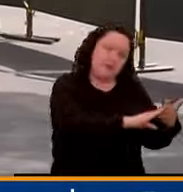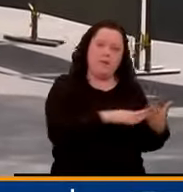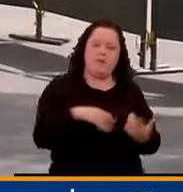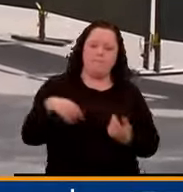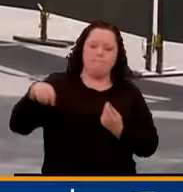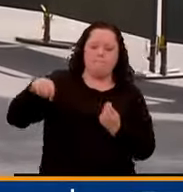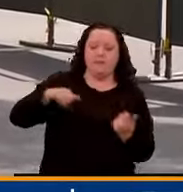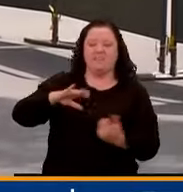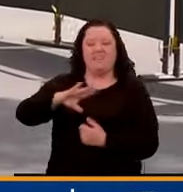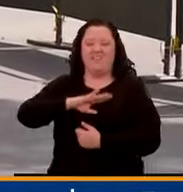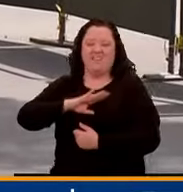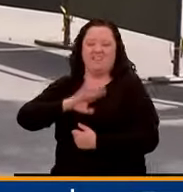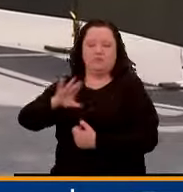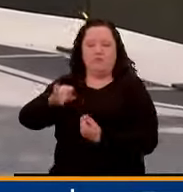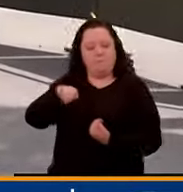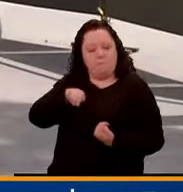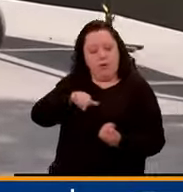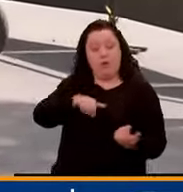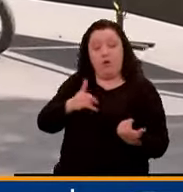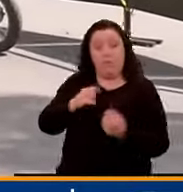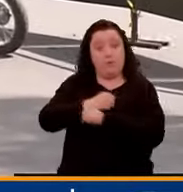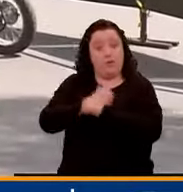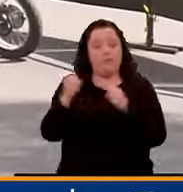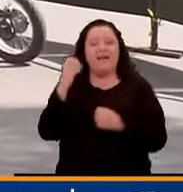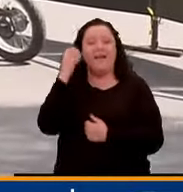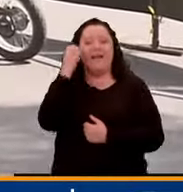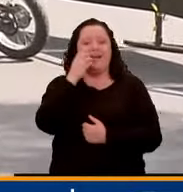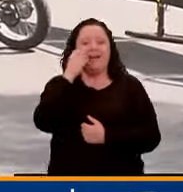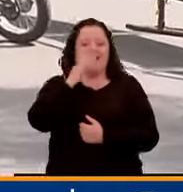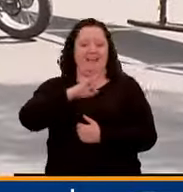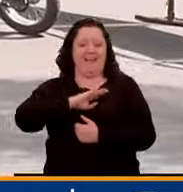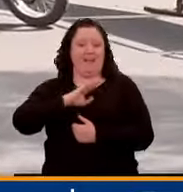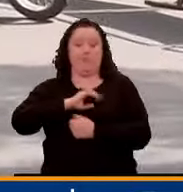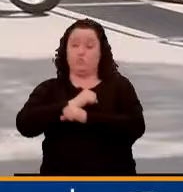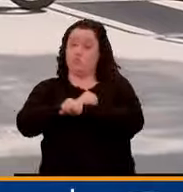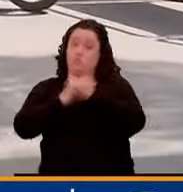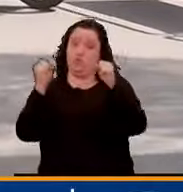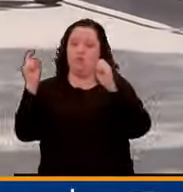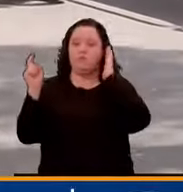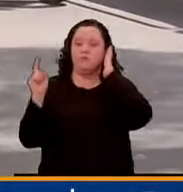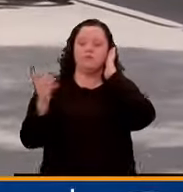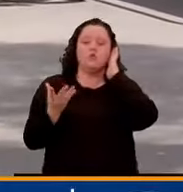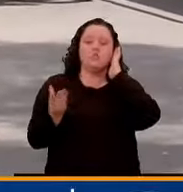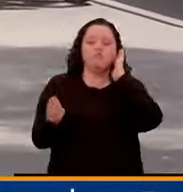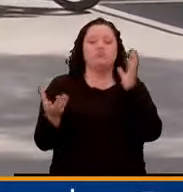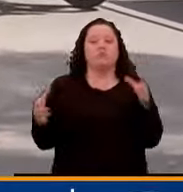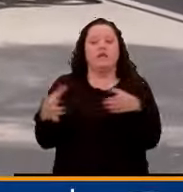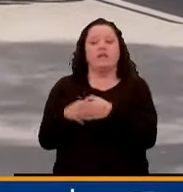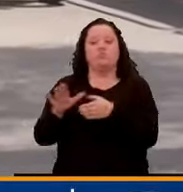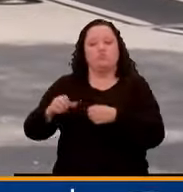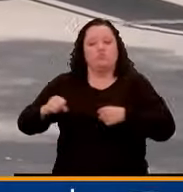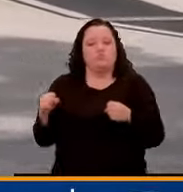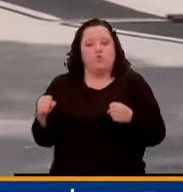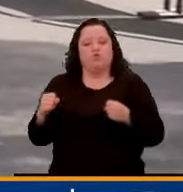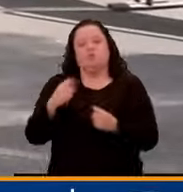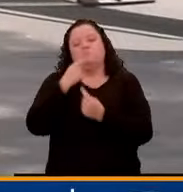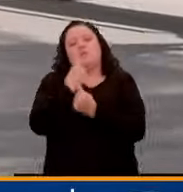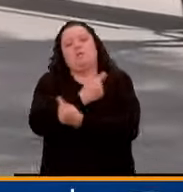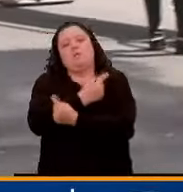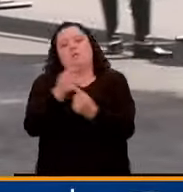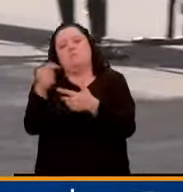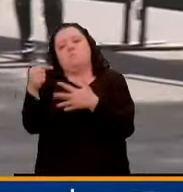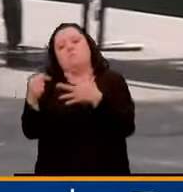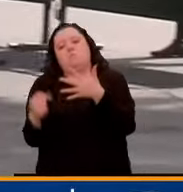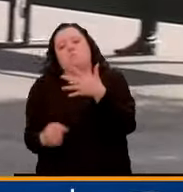que hará la Alcaldía. Y esta mañana, precisamente, el alcalde Carlos Fernando Galán y todo su equipo del distrito anunciaron todas las medidas